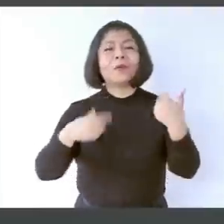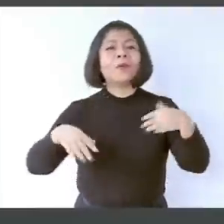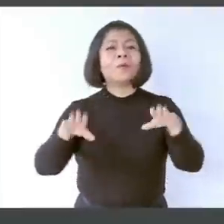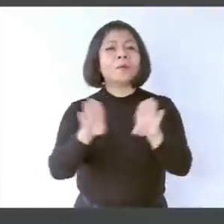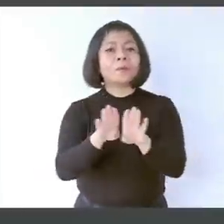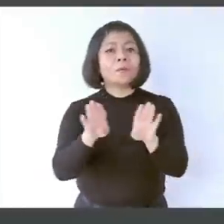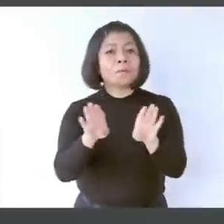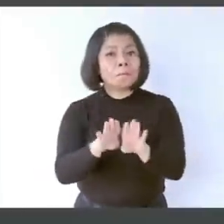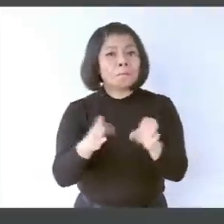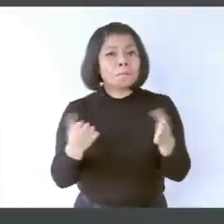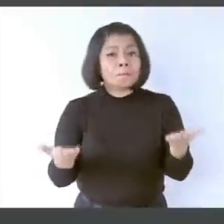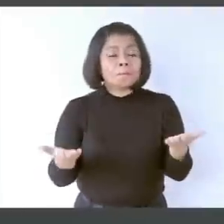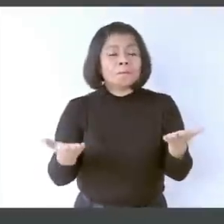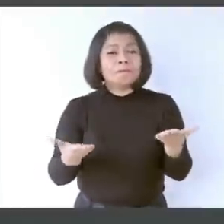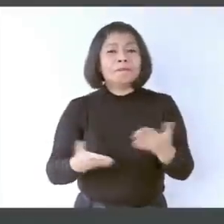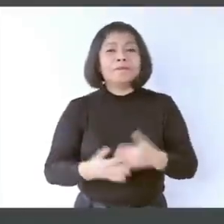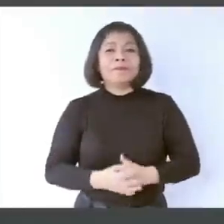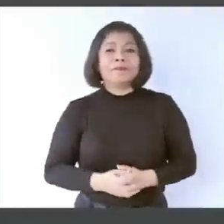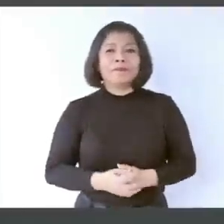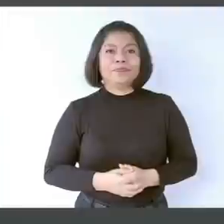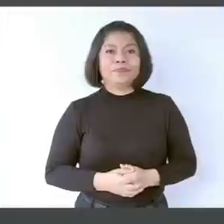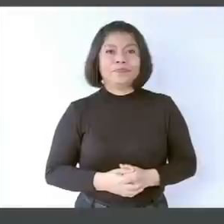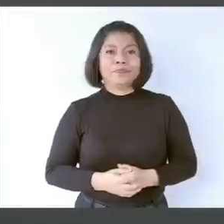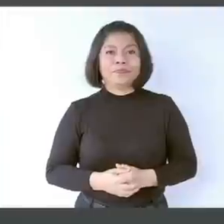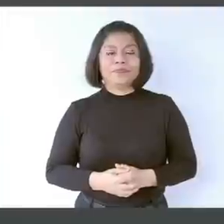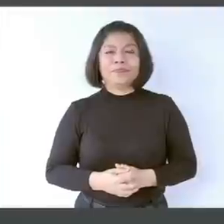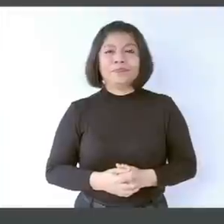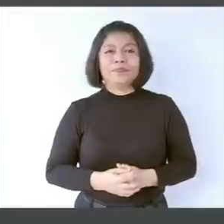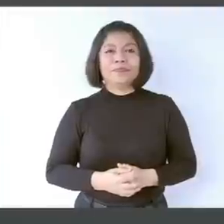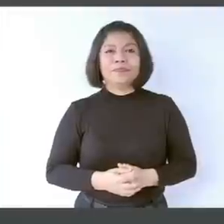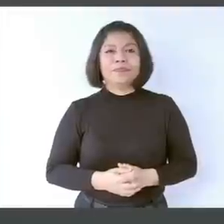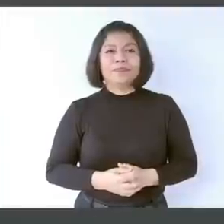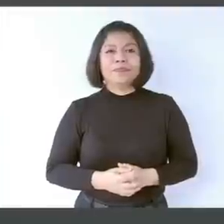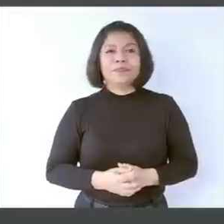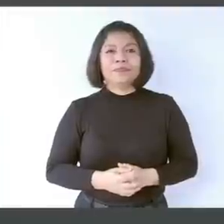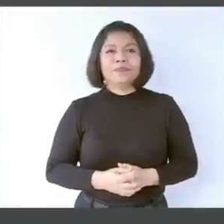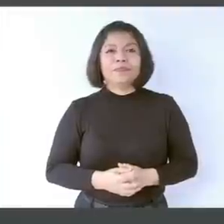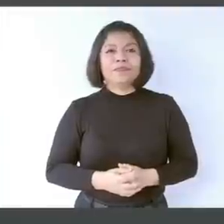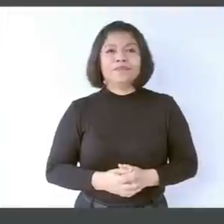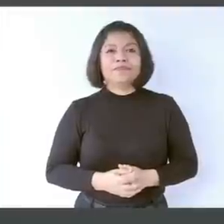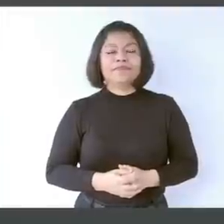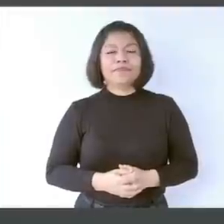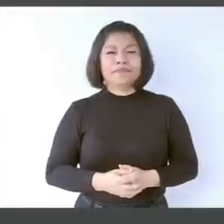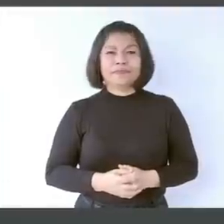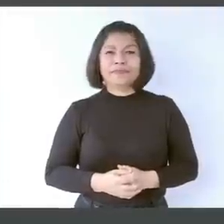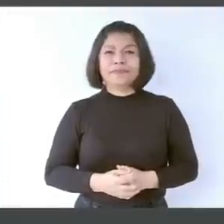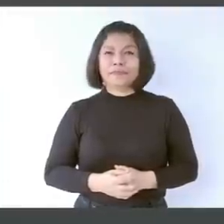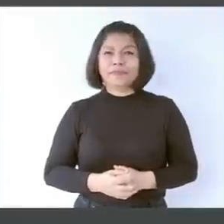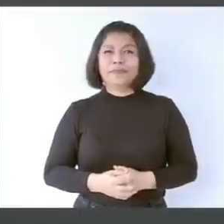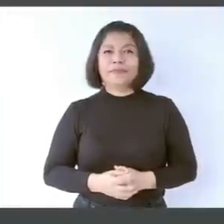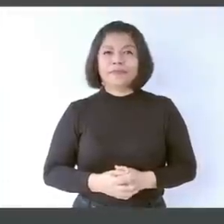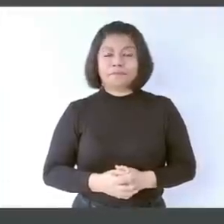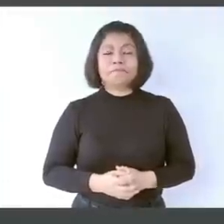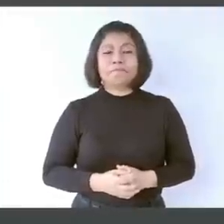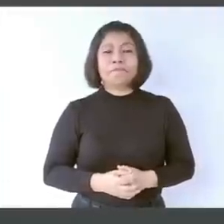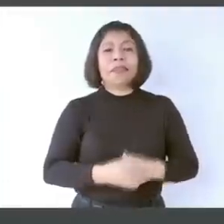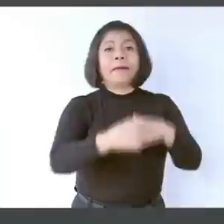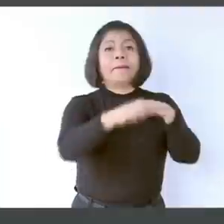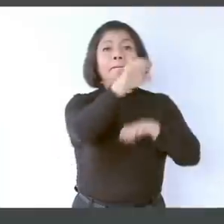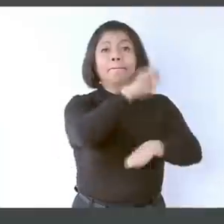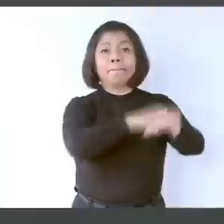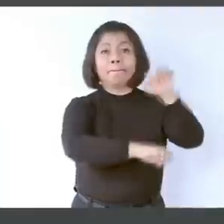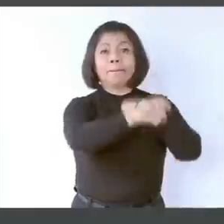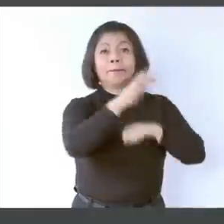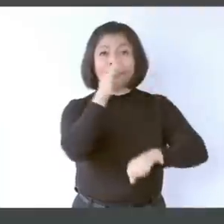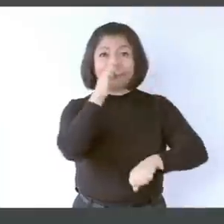una constructora de absoluta confianza,